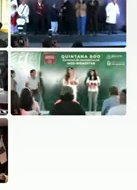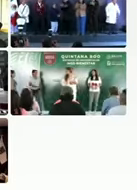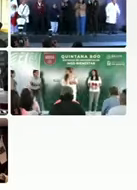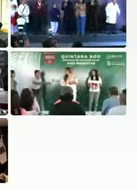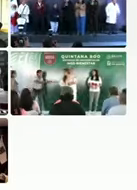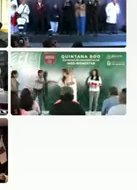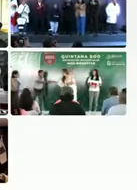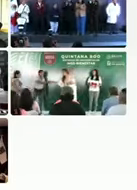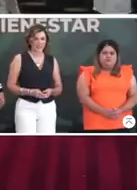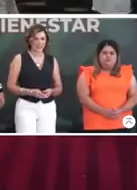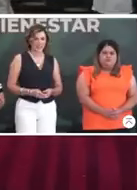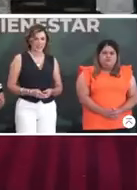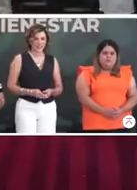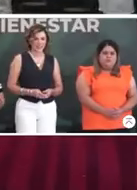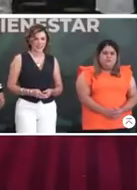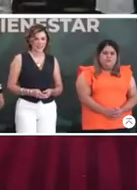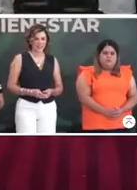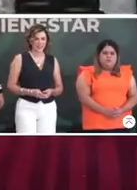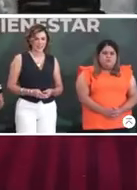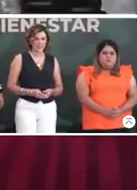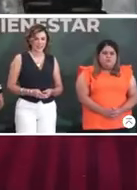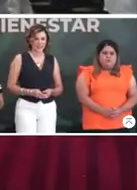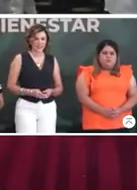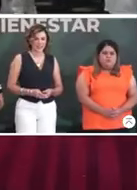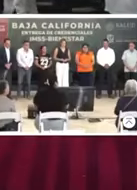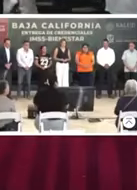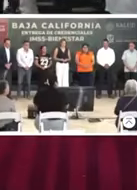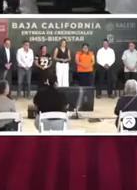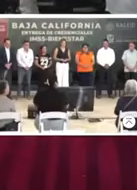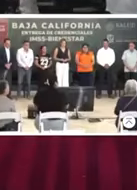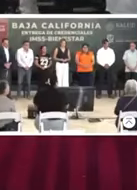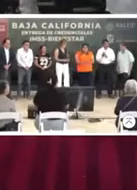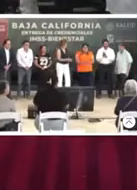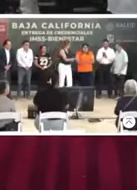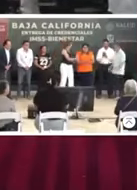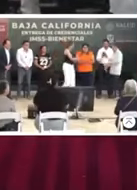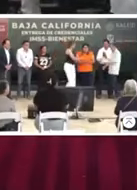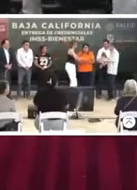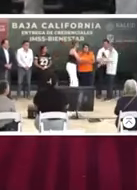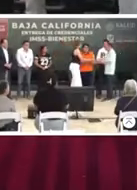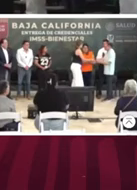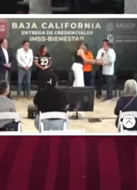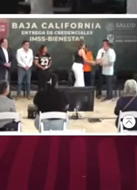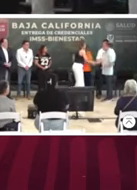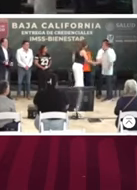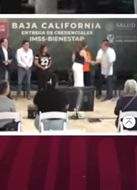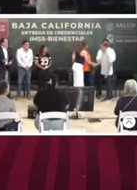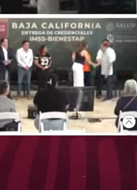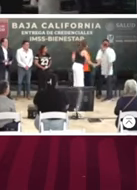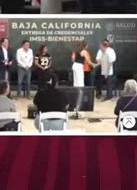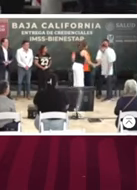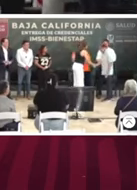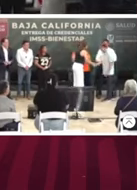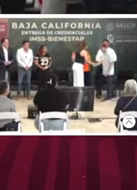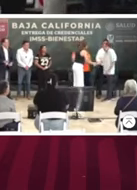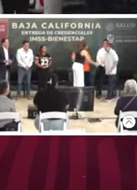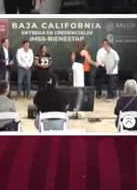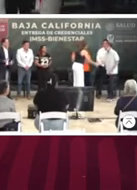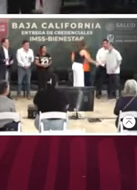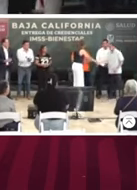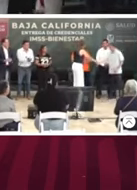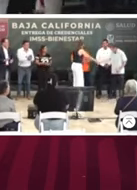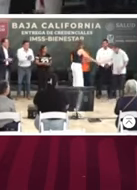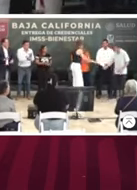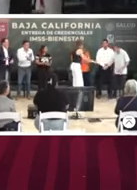Salgado Pineda, entregando las credenciales en Guerrero. Julio Menchaca en Hidalgo también